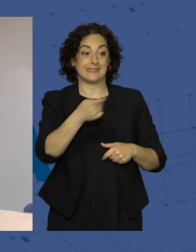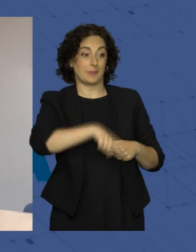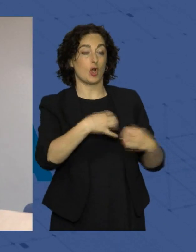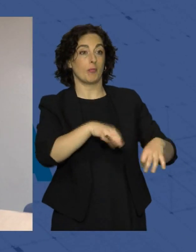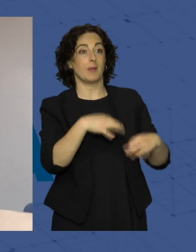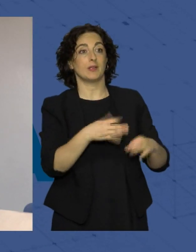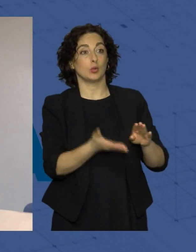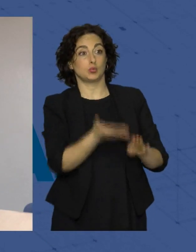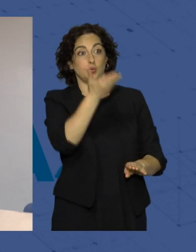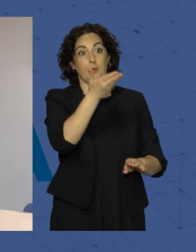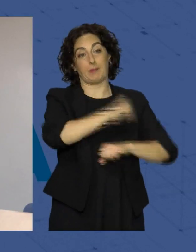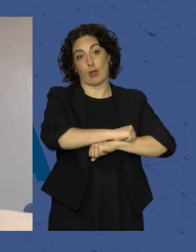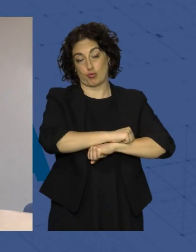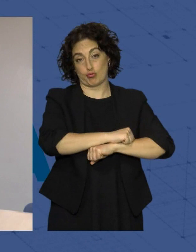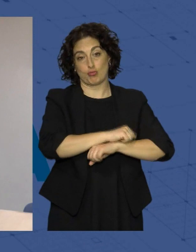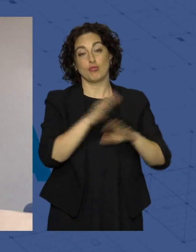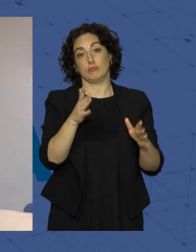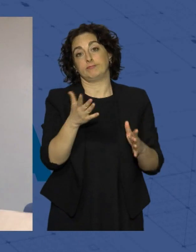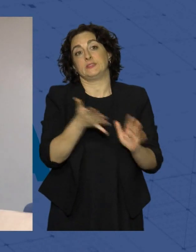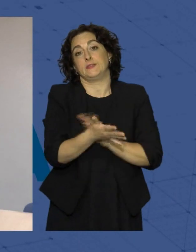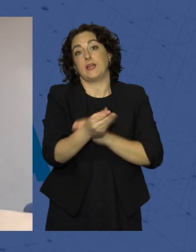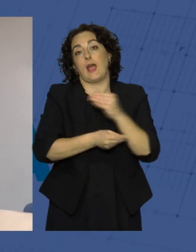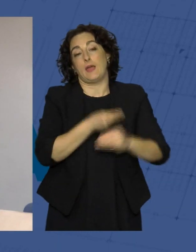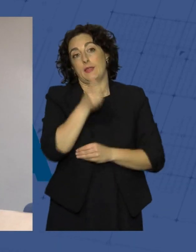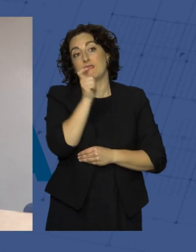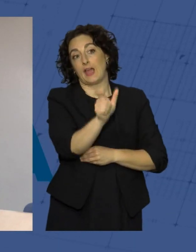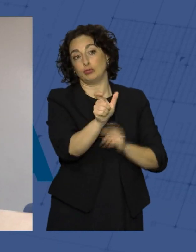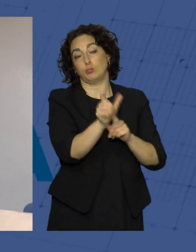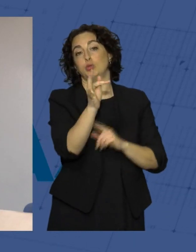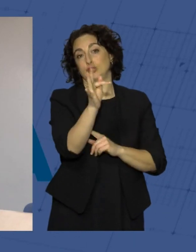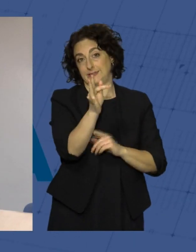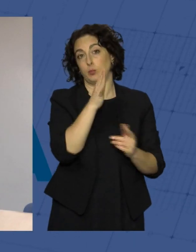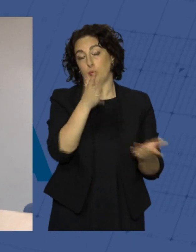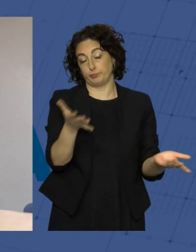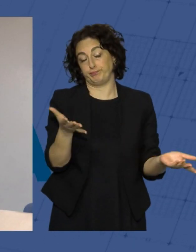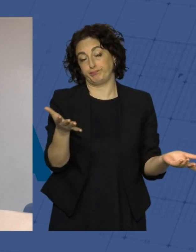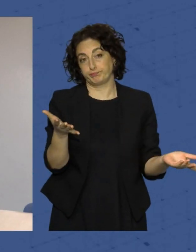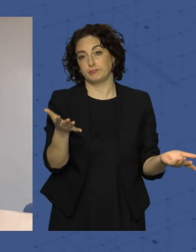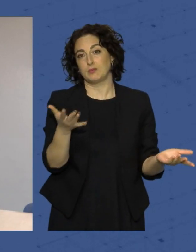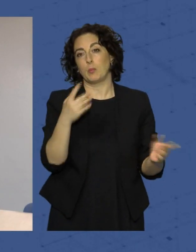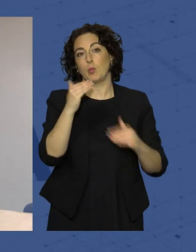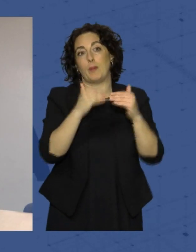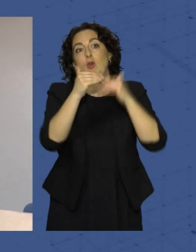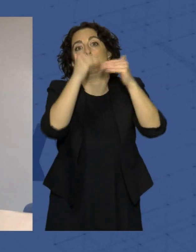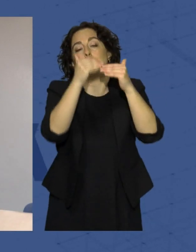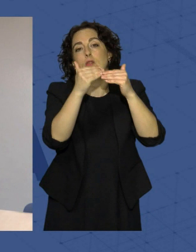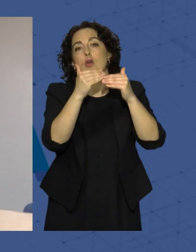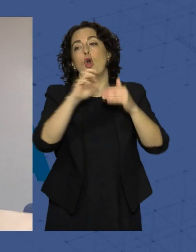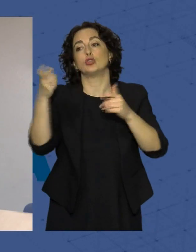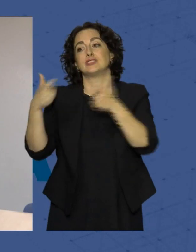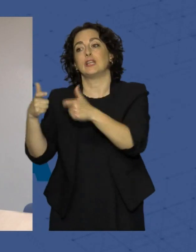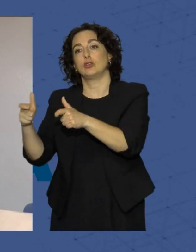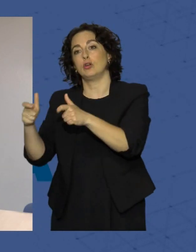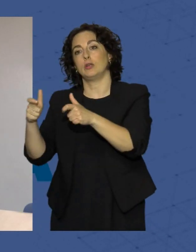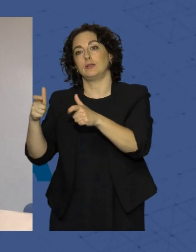tenemos subida de desempleo, lo que hace que este dato sea positivo por el hecho de que vamos remontando y a lo mejor hay otros sectores que